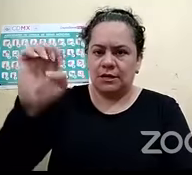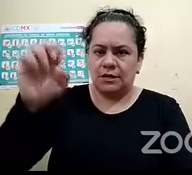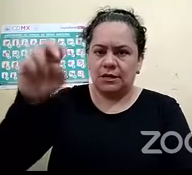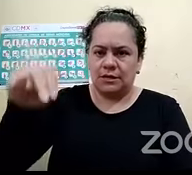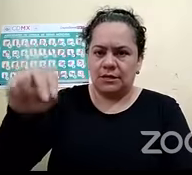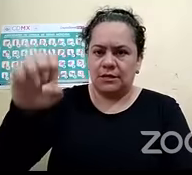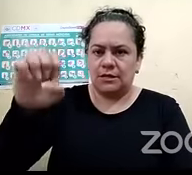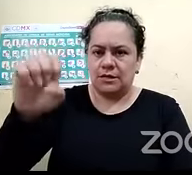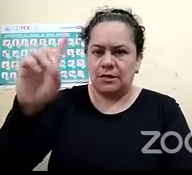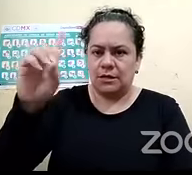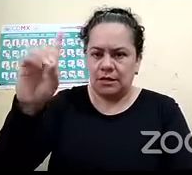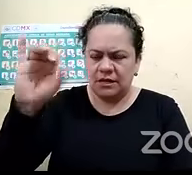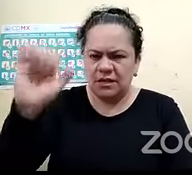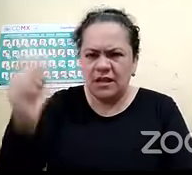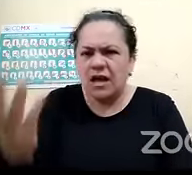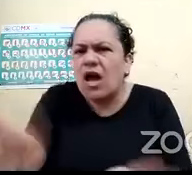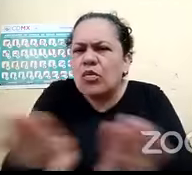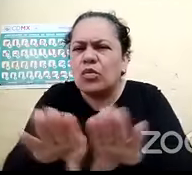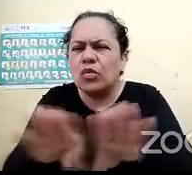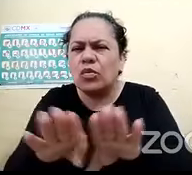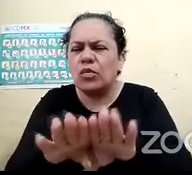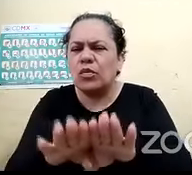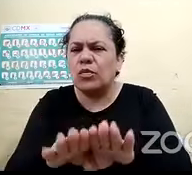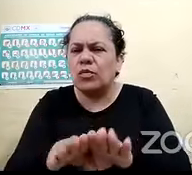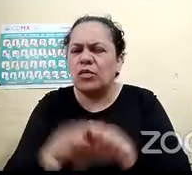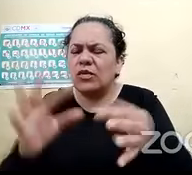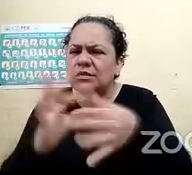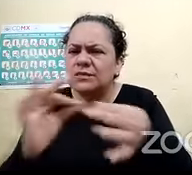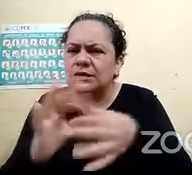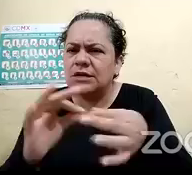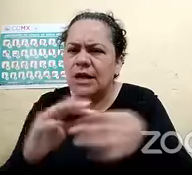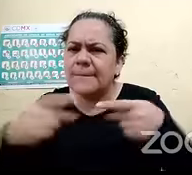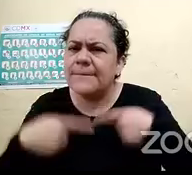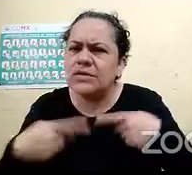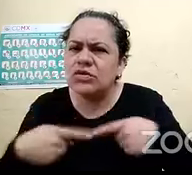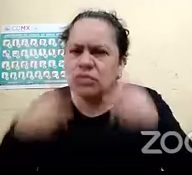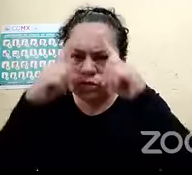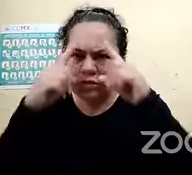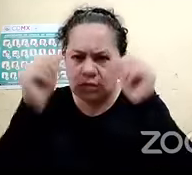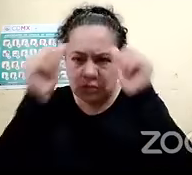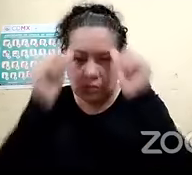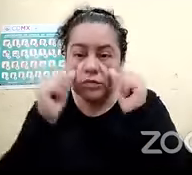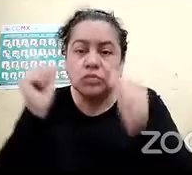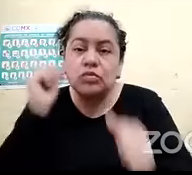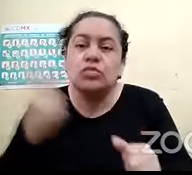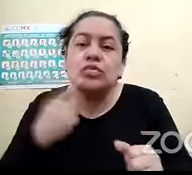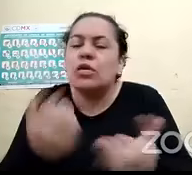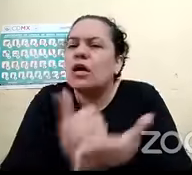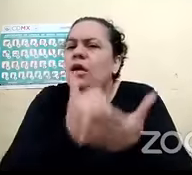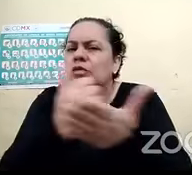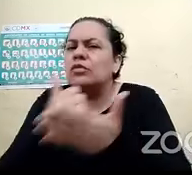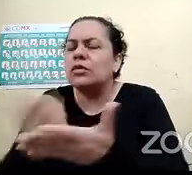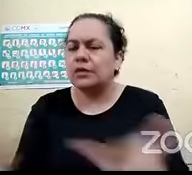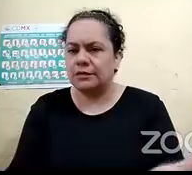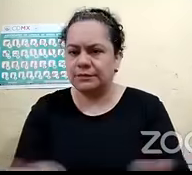recomendaciones o tips darías para las personas sordosiegas cómo pudiéramos ayudar